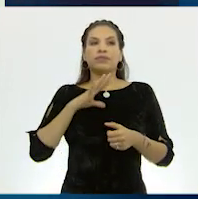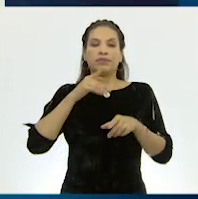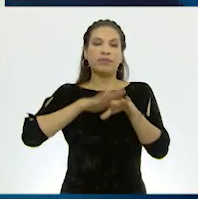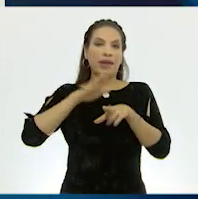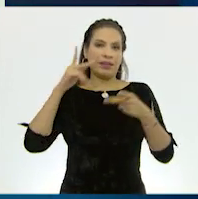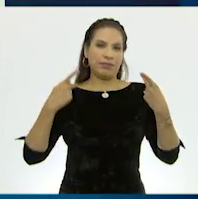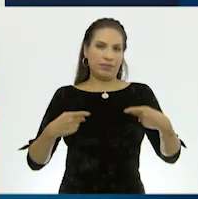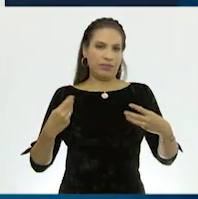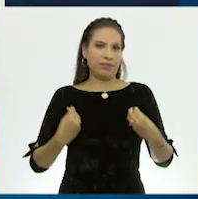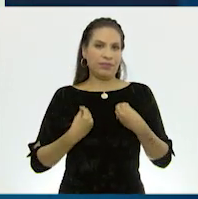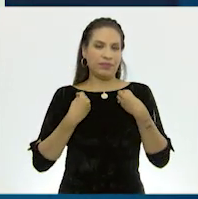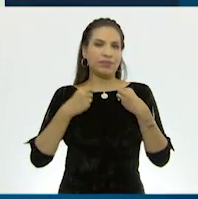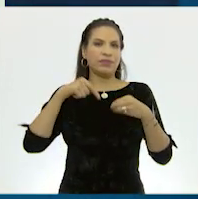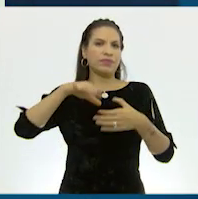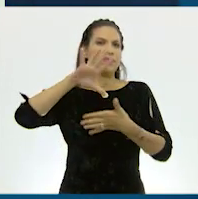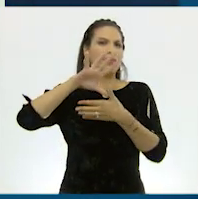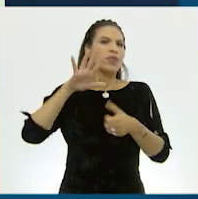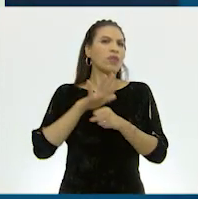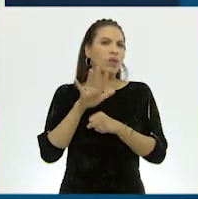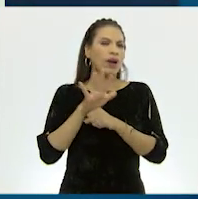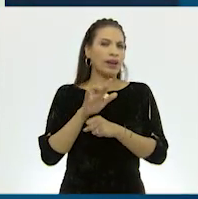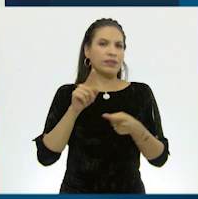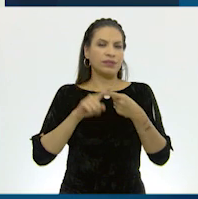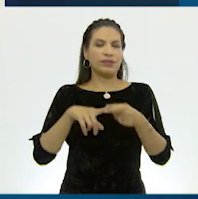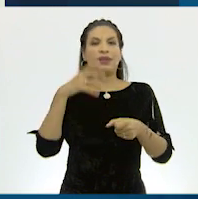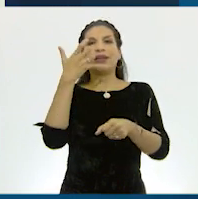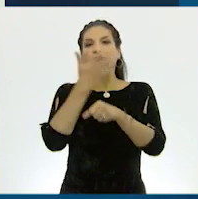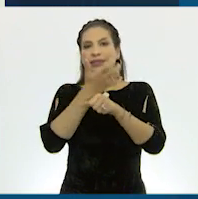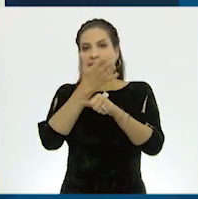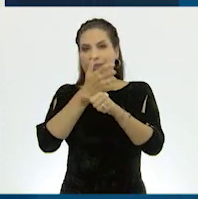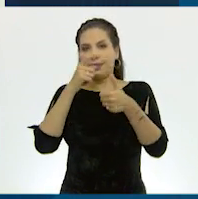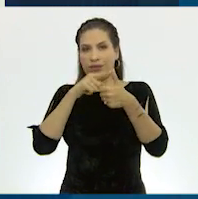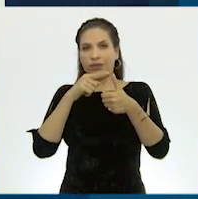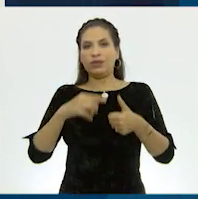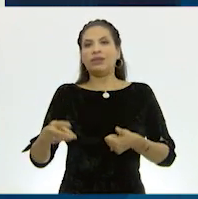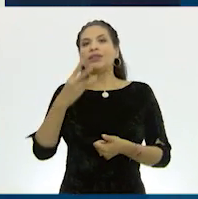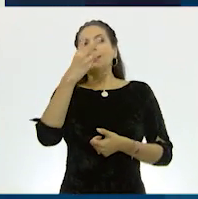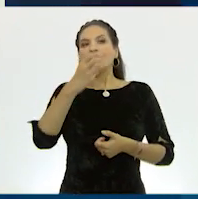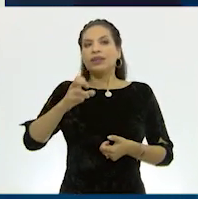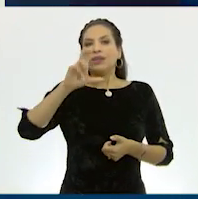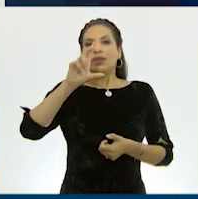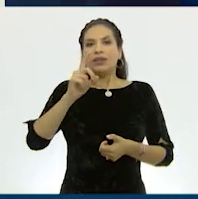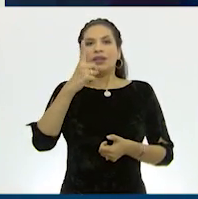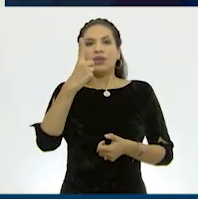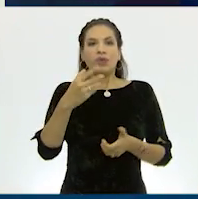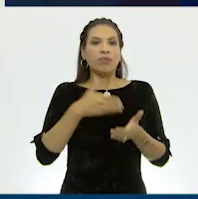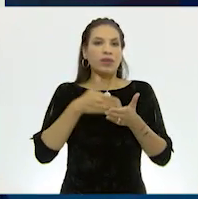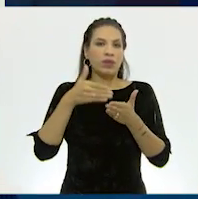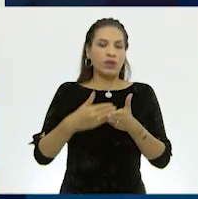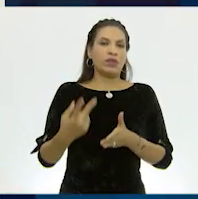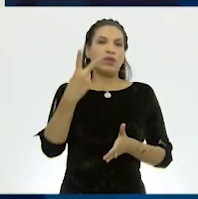con mayor población en América son Estados Unidos con 331.002